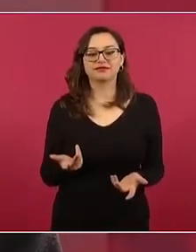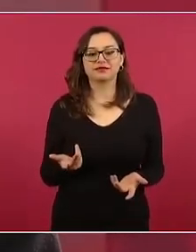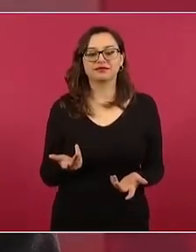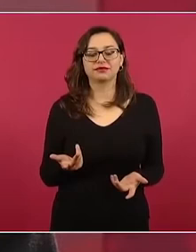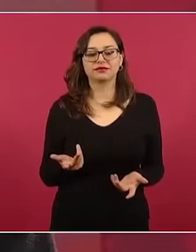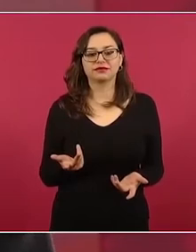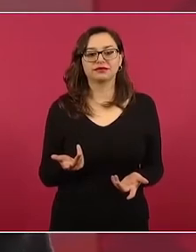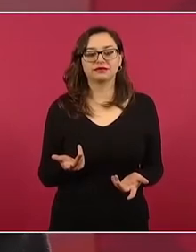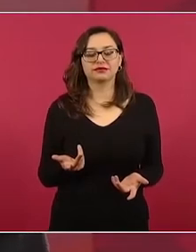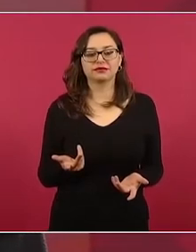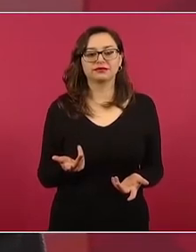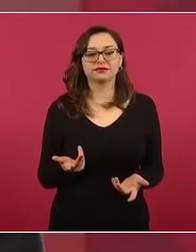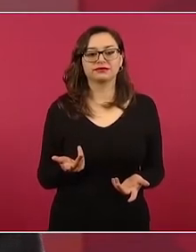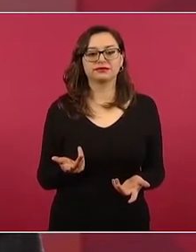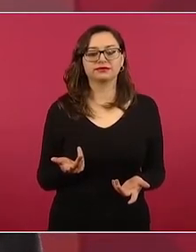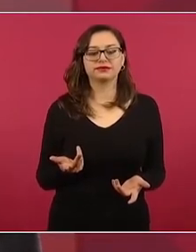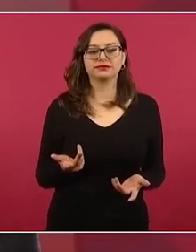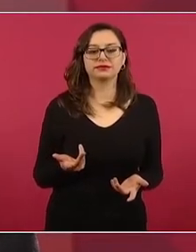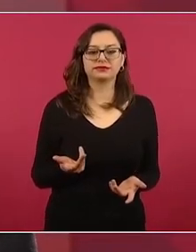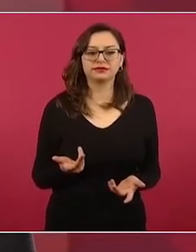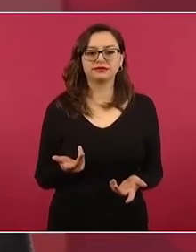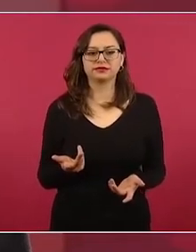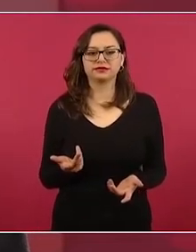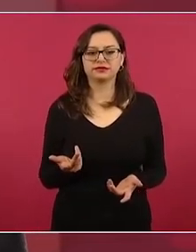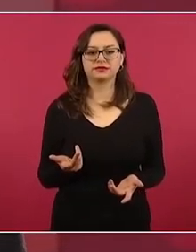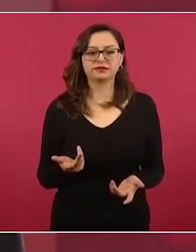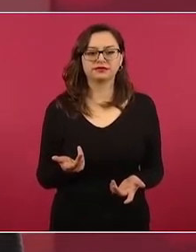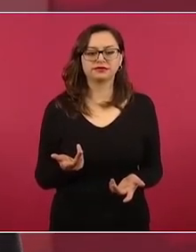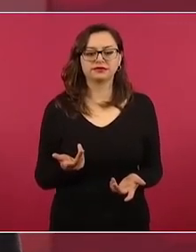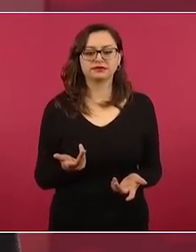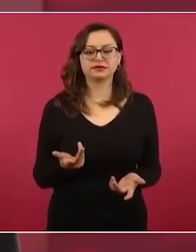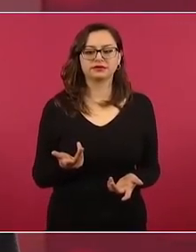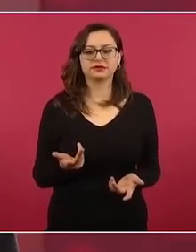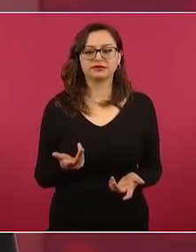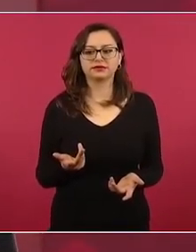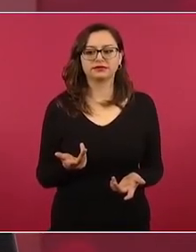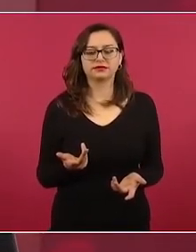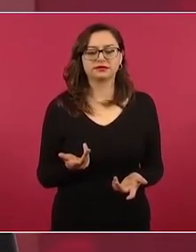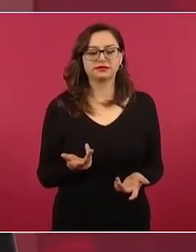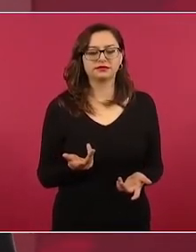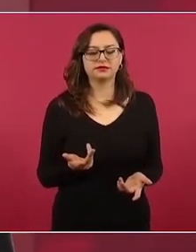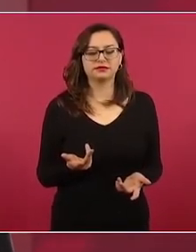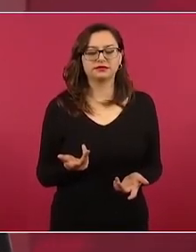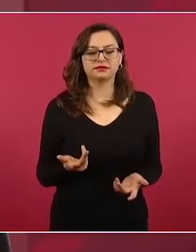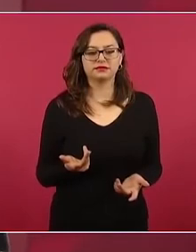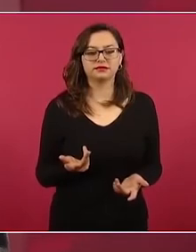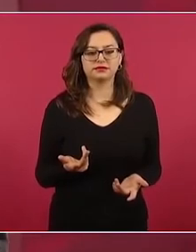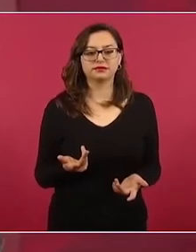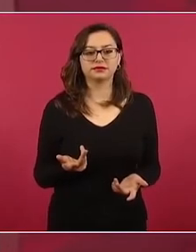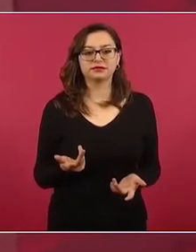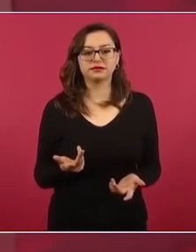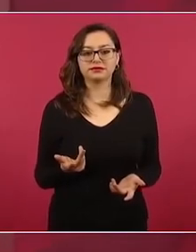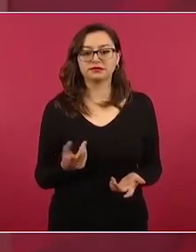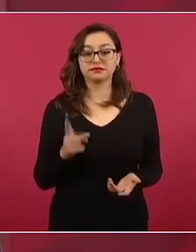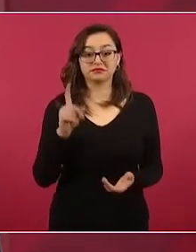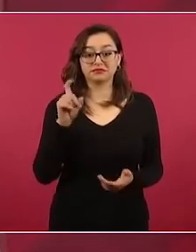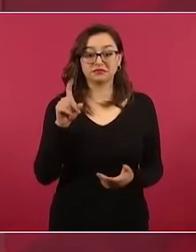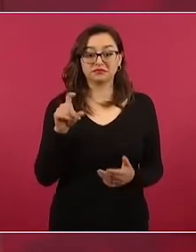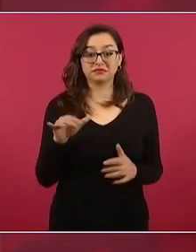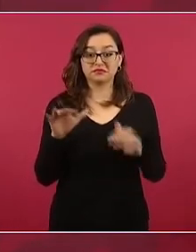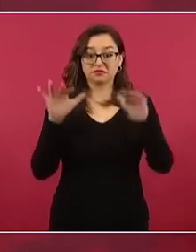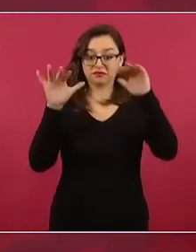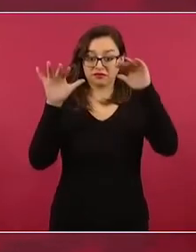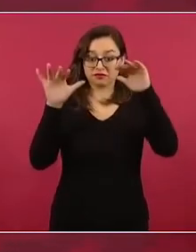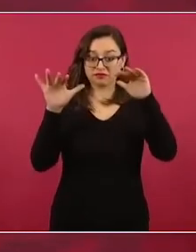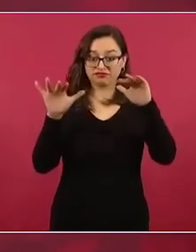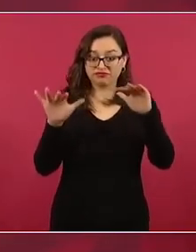con menos agua los pozos de